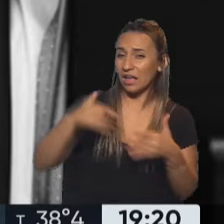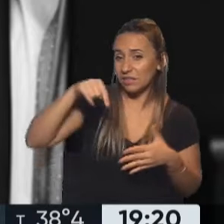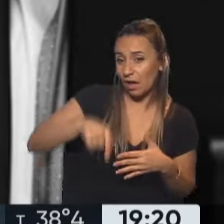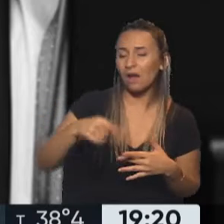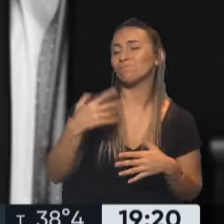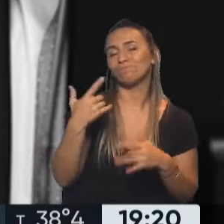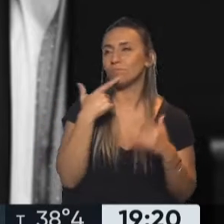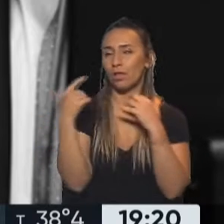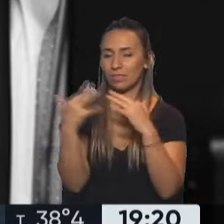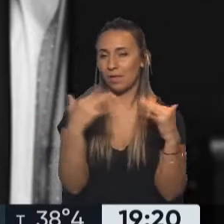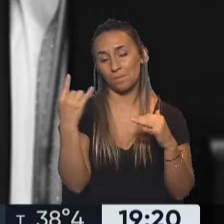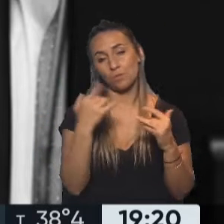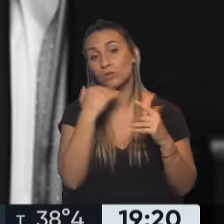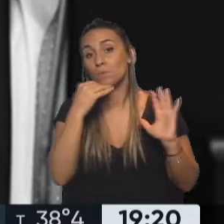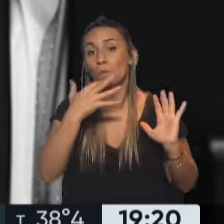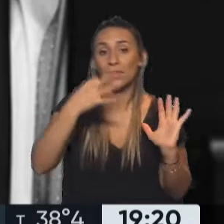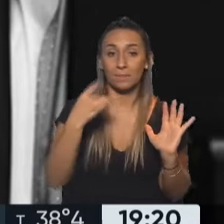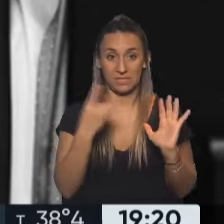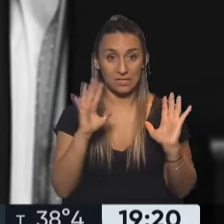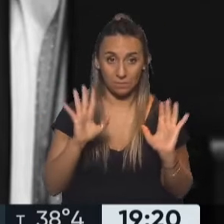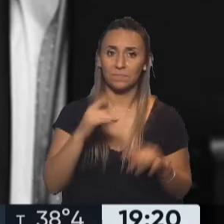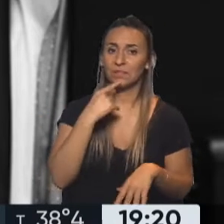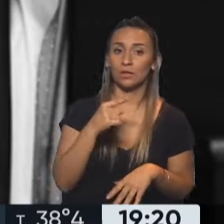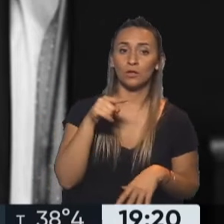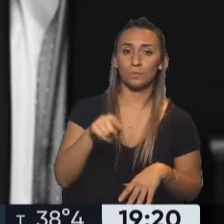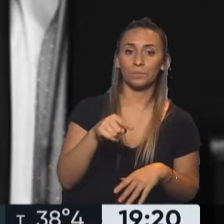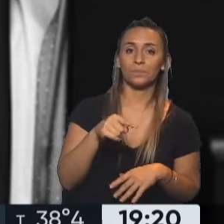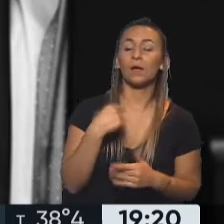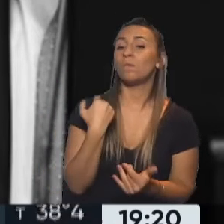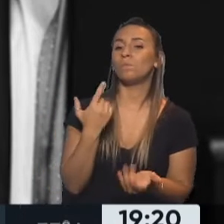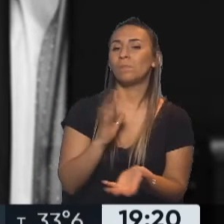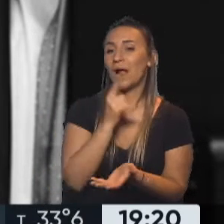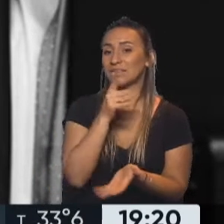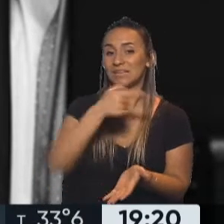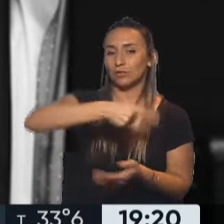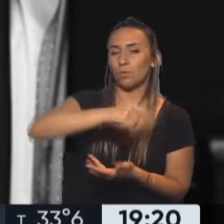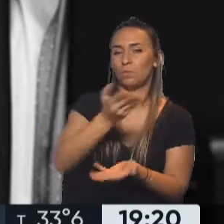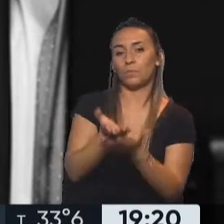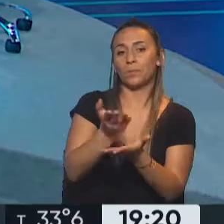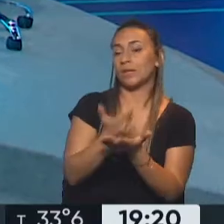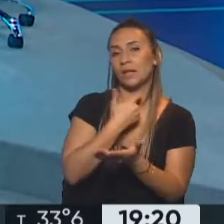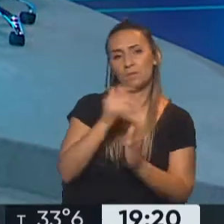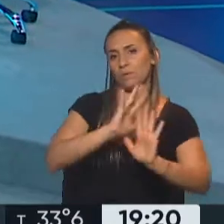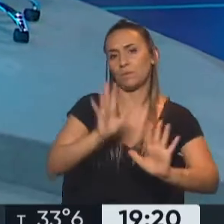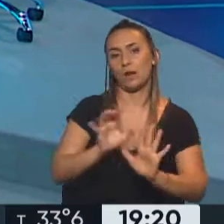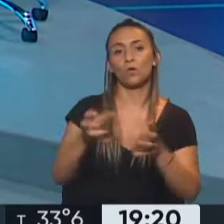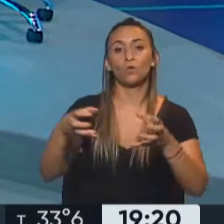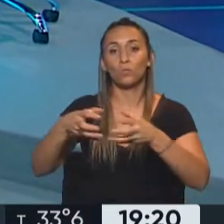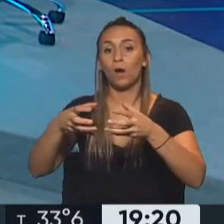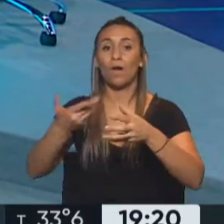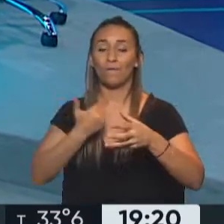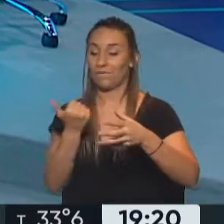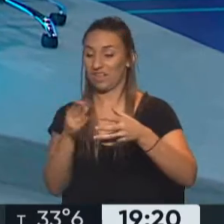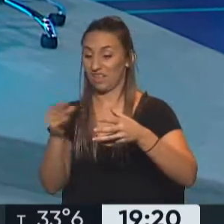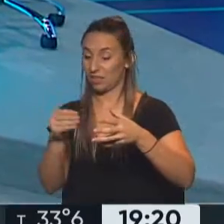de que Cuehder junto a otros tres senadores en cenarios estaban planteando la posibilidad de armar un bloque aparte del frente de todos. Esto fue